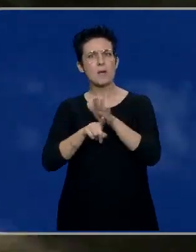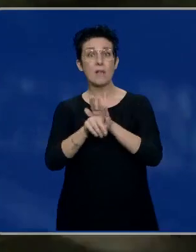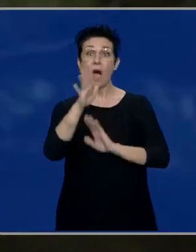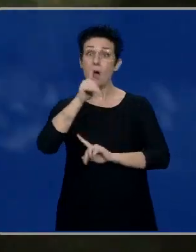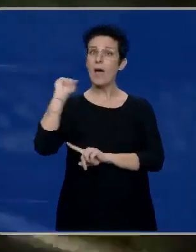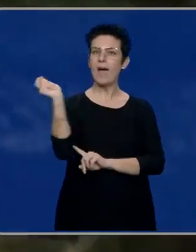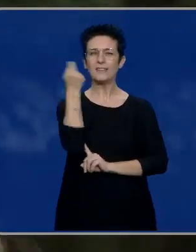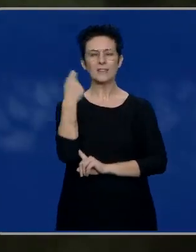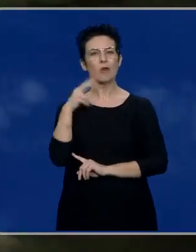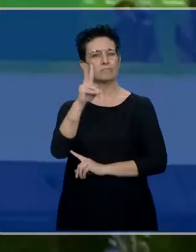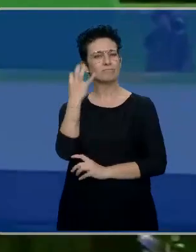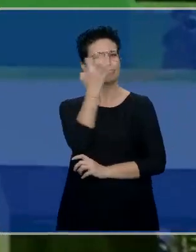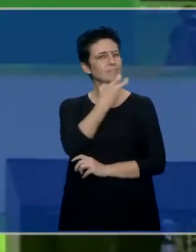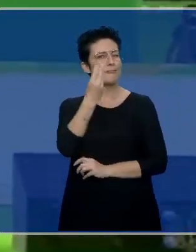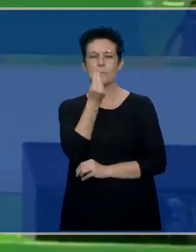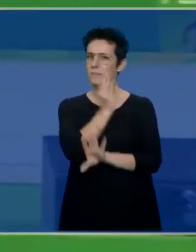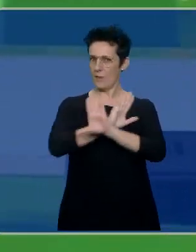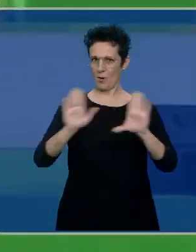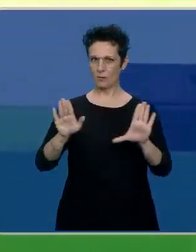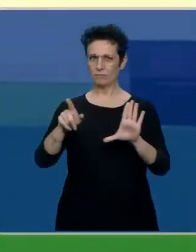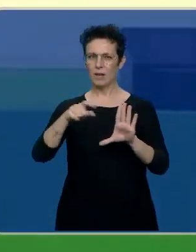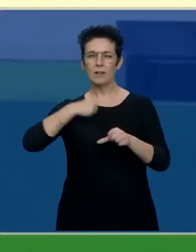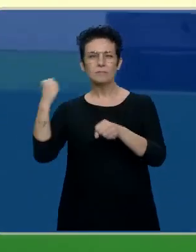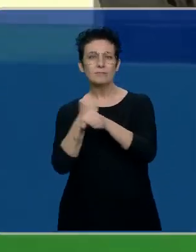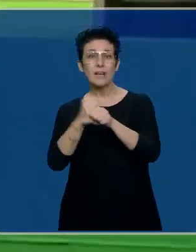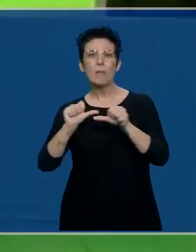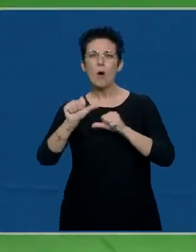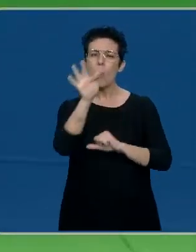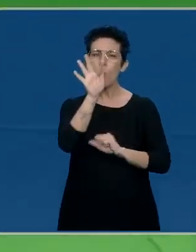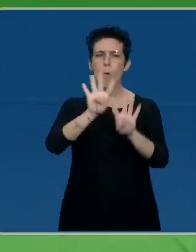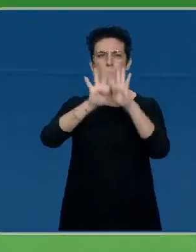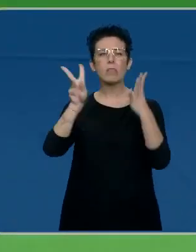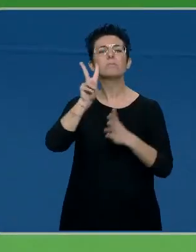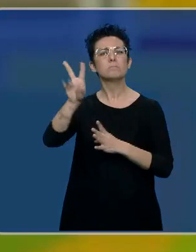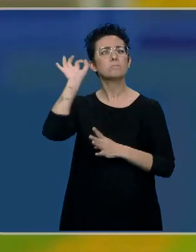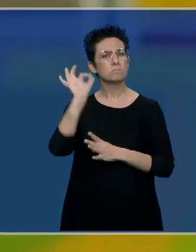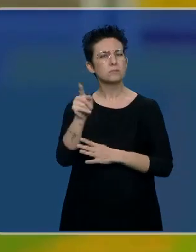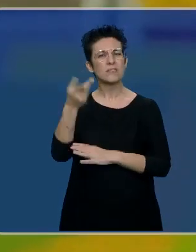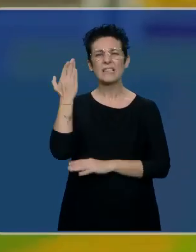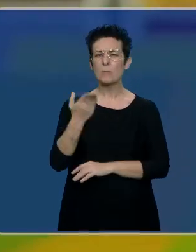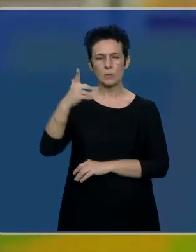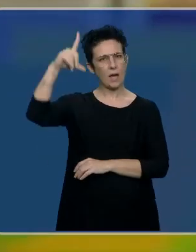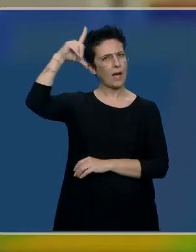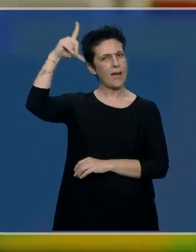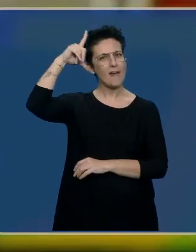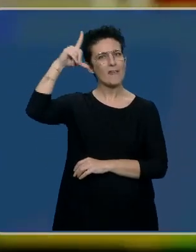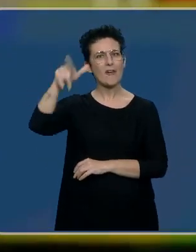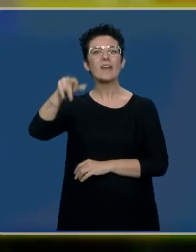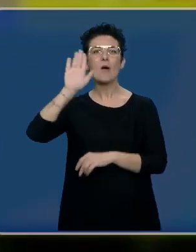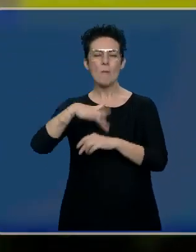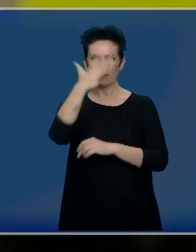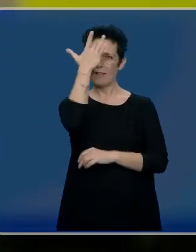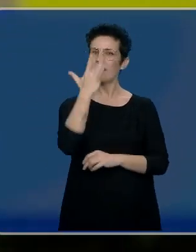pues ahora lo saboreo mucho mejor la verdad. Una carrera destacada por el jurado que también resalta el papel de Carolina Rodríguez como